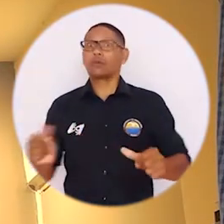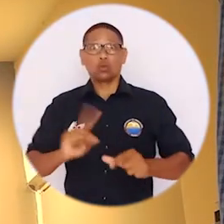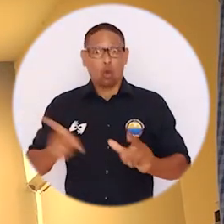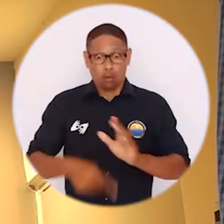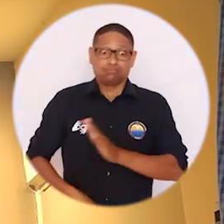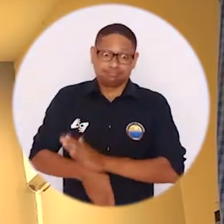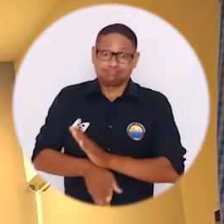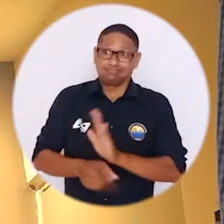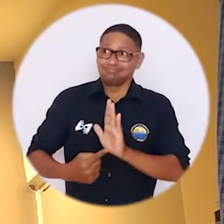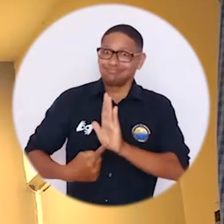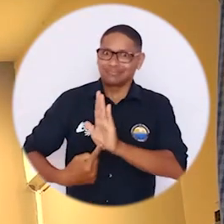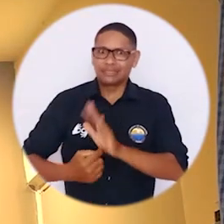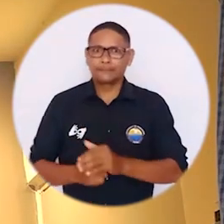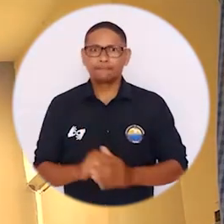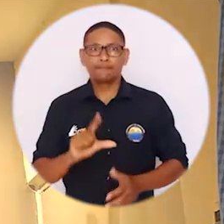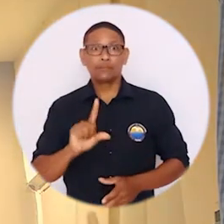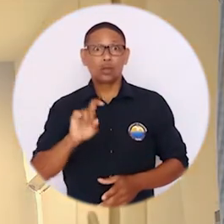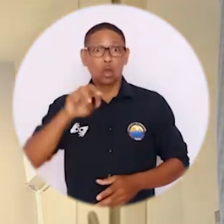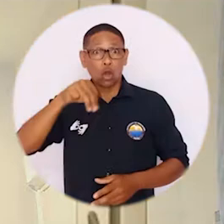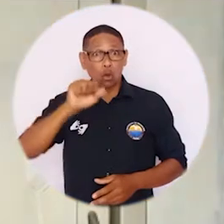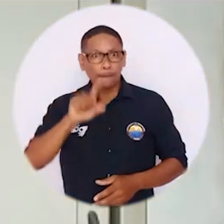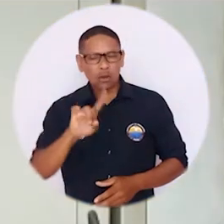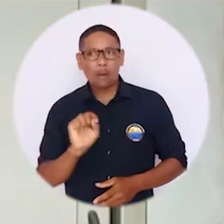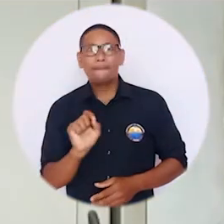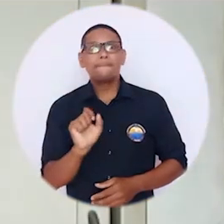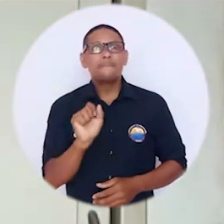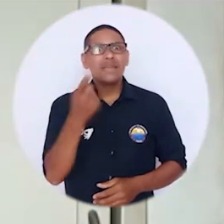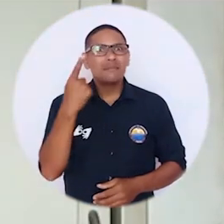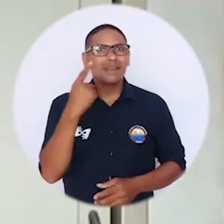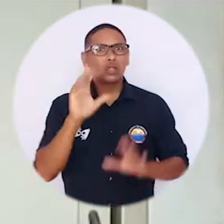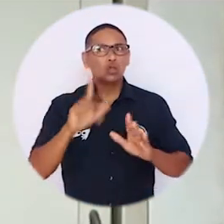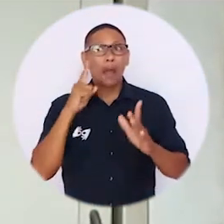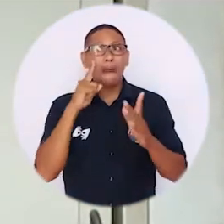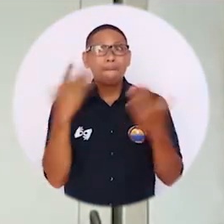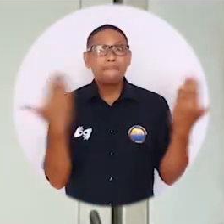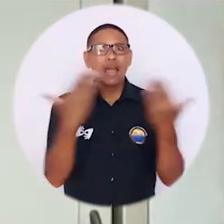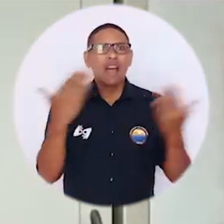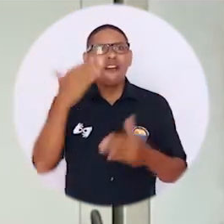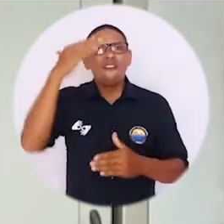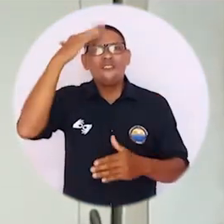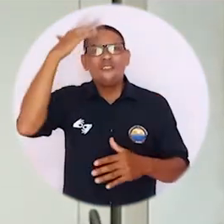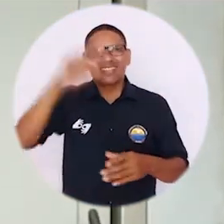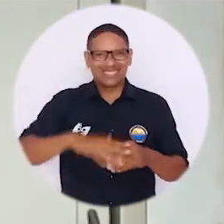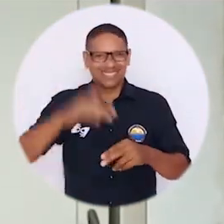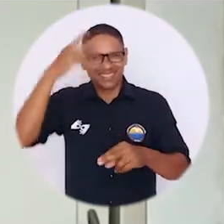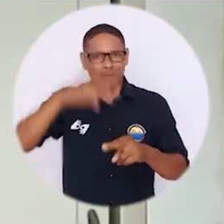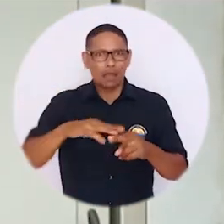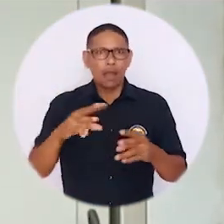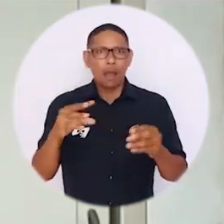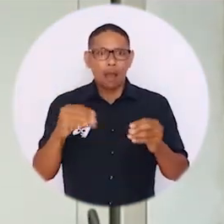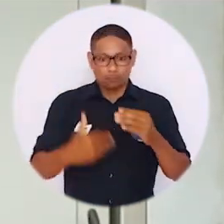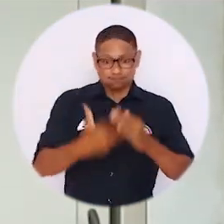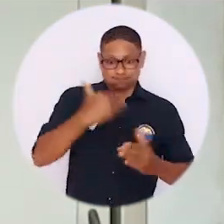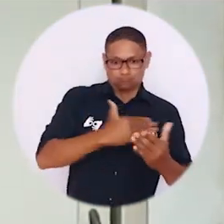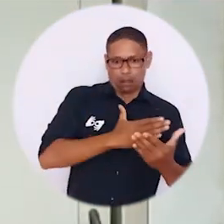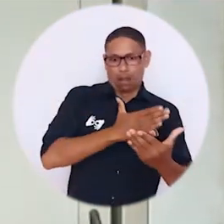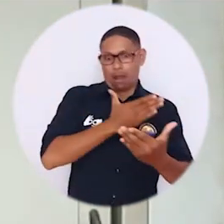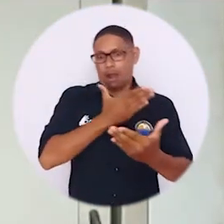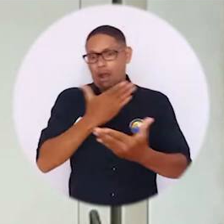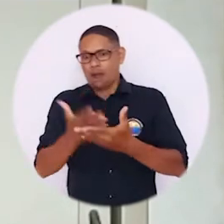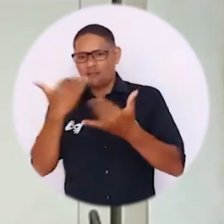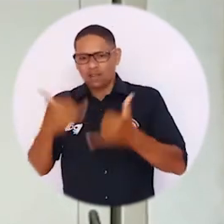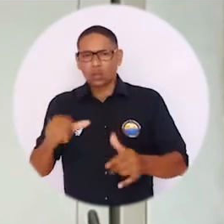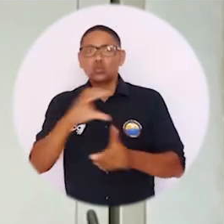esta cultura. Lumbalú es la primera película de ficción que cuenta de